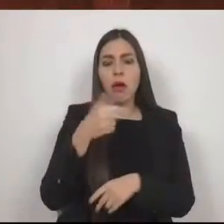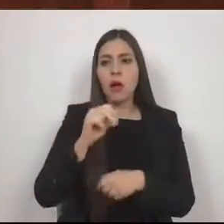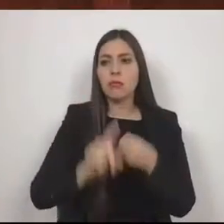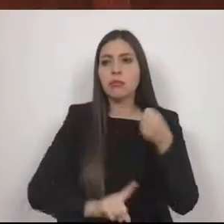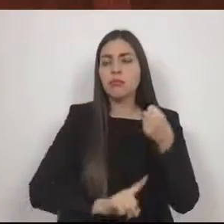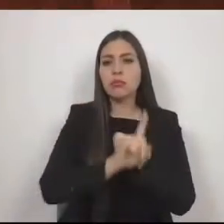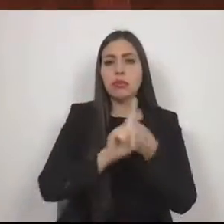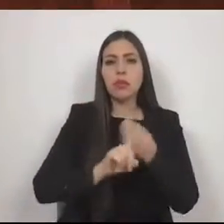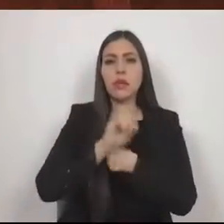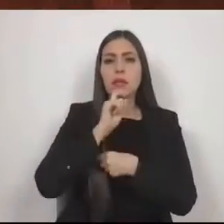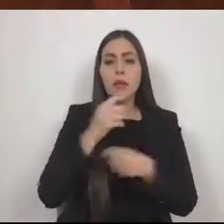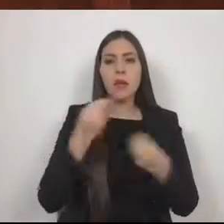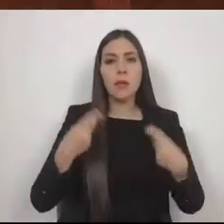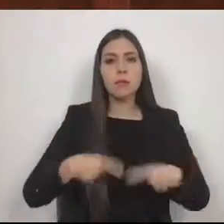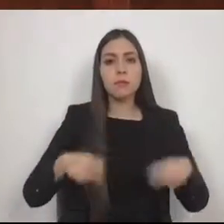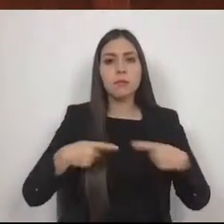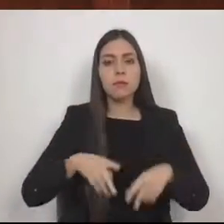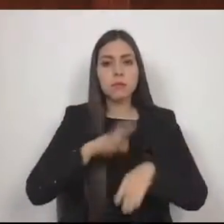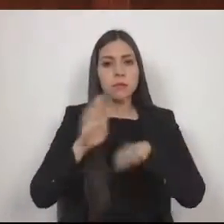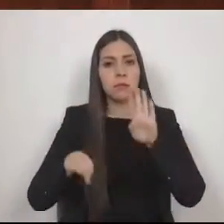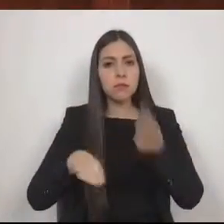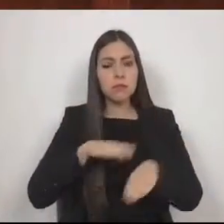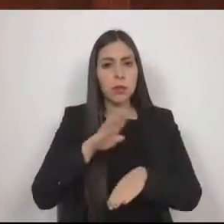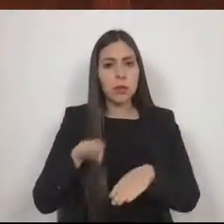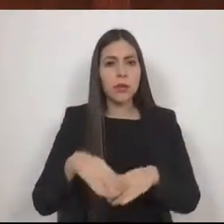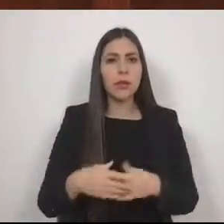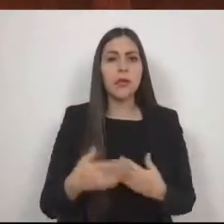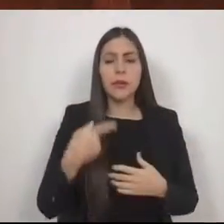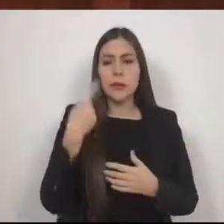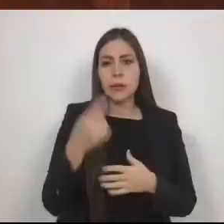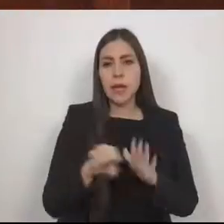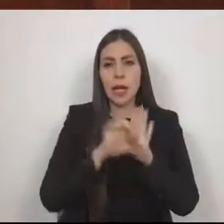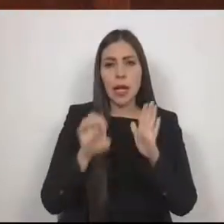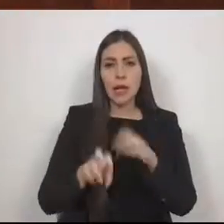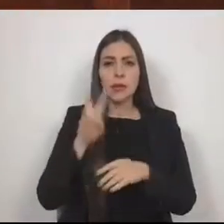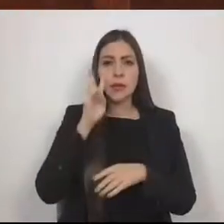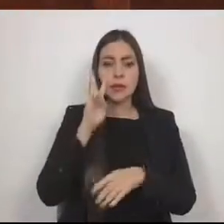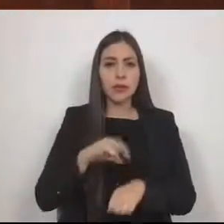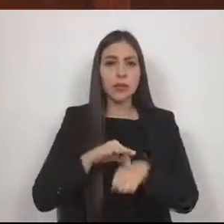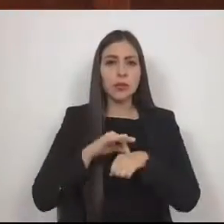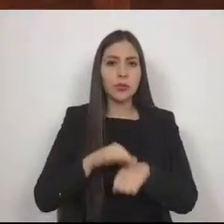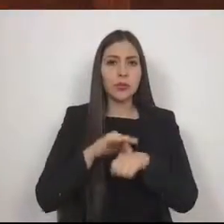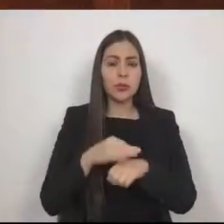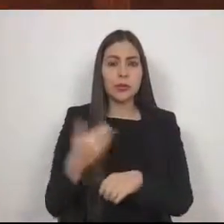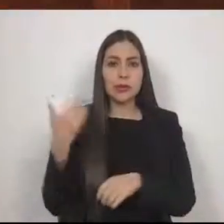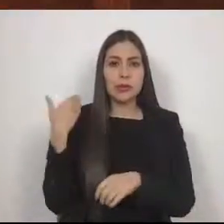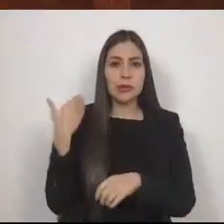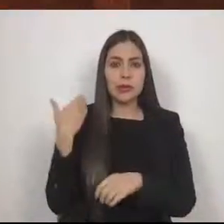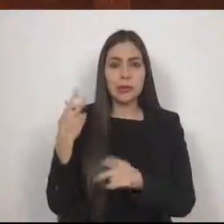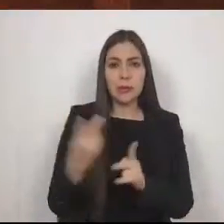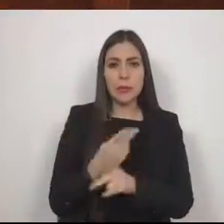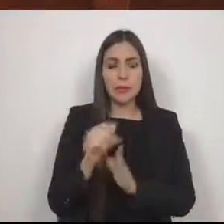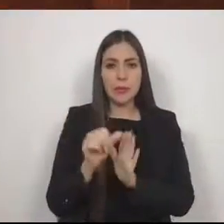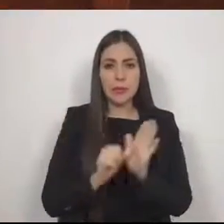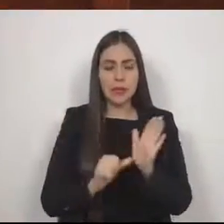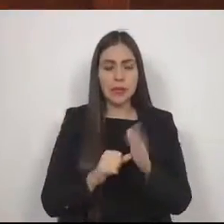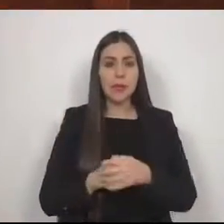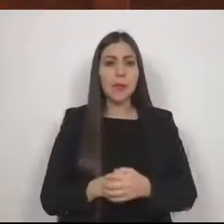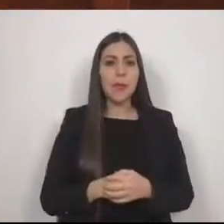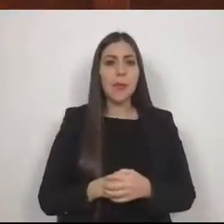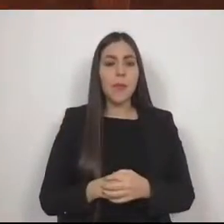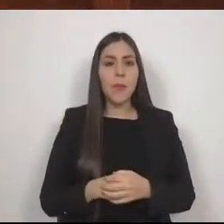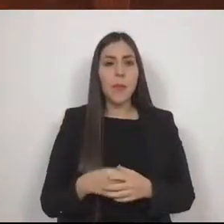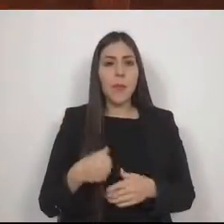pérdida de vidas humanas, cuyos ejemplos los pudimos observar en los meses recientes. Lo anterior